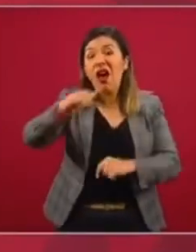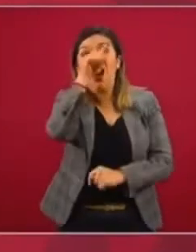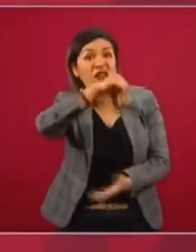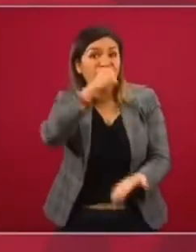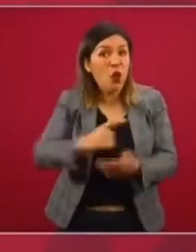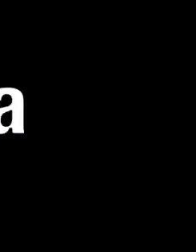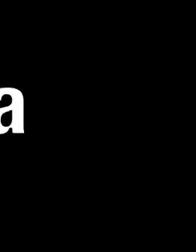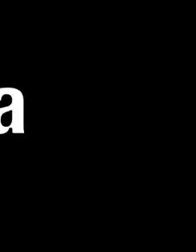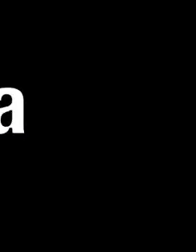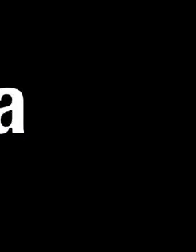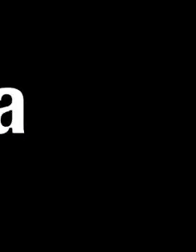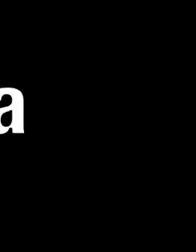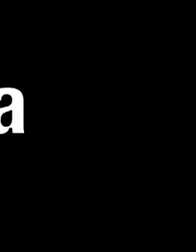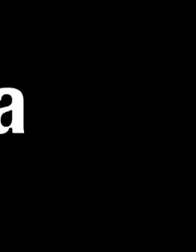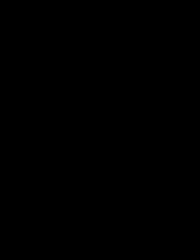autoritarismo. No digan, censura, sucia